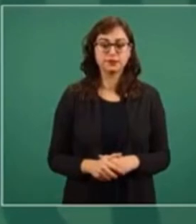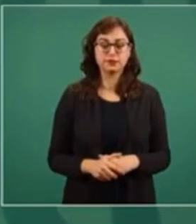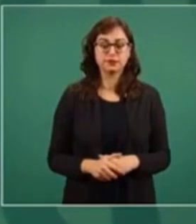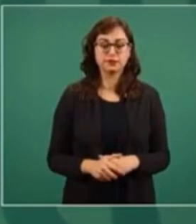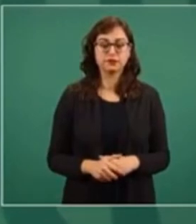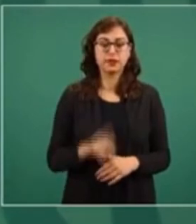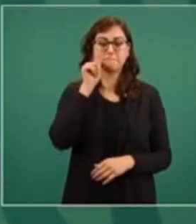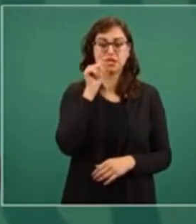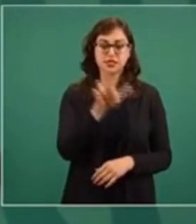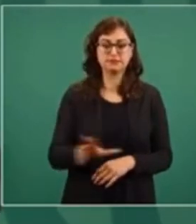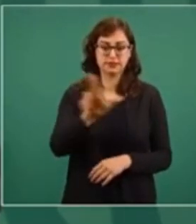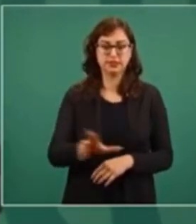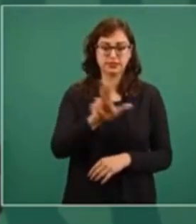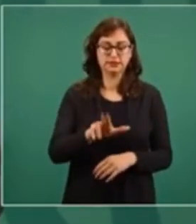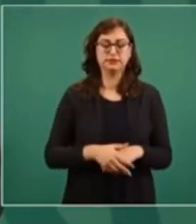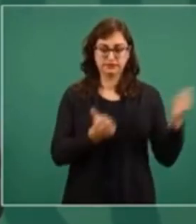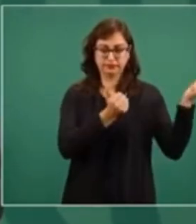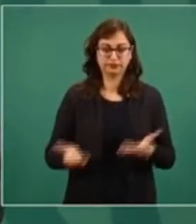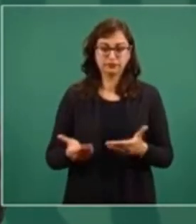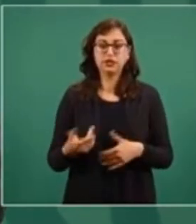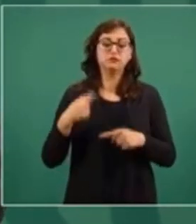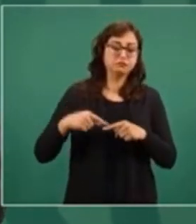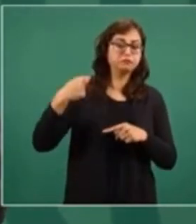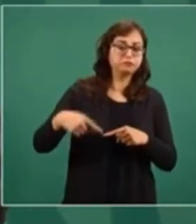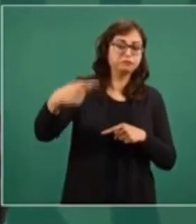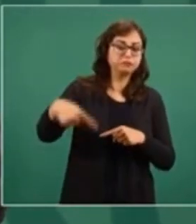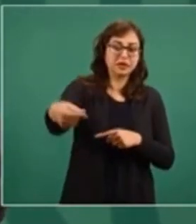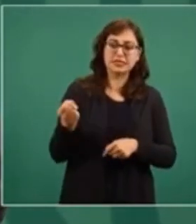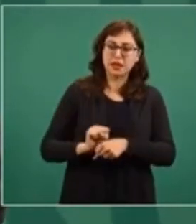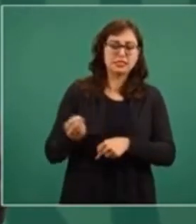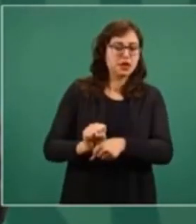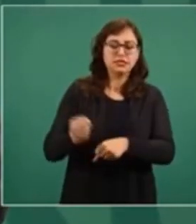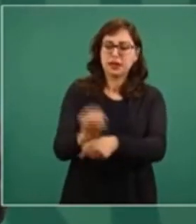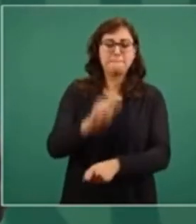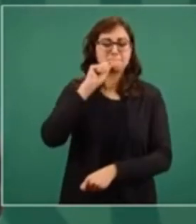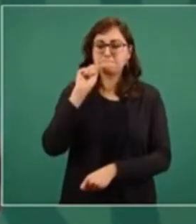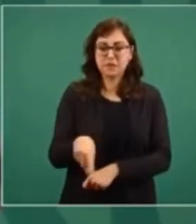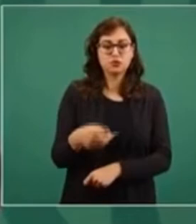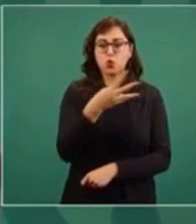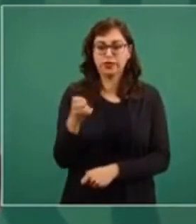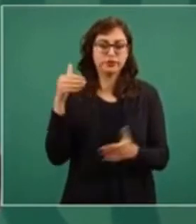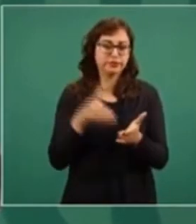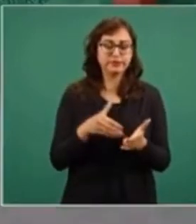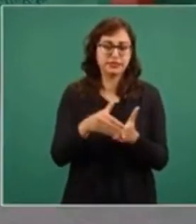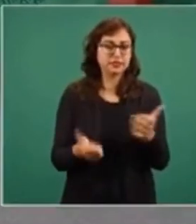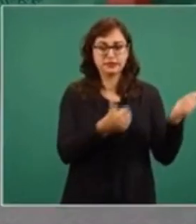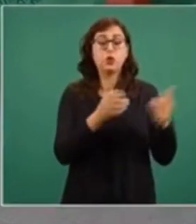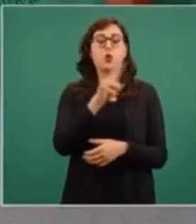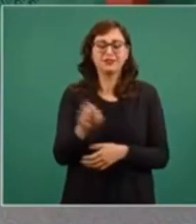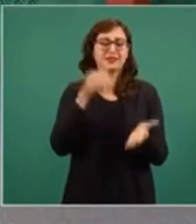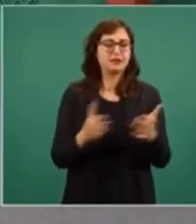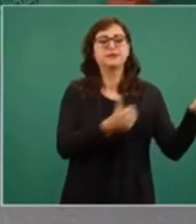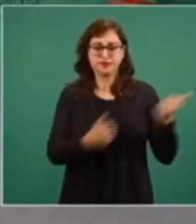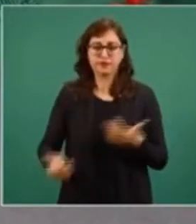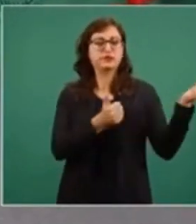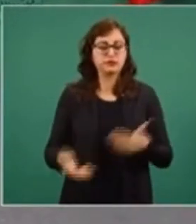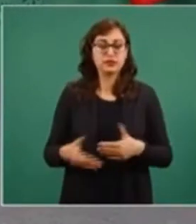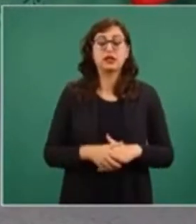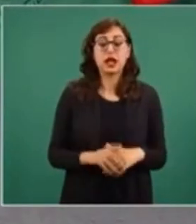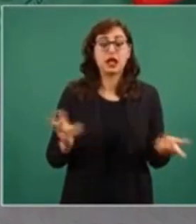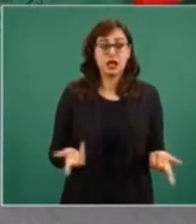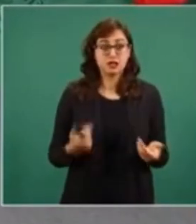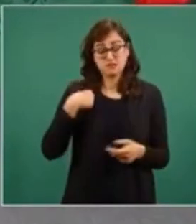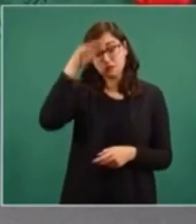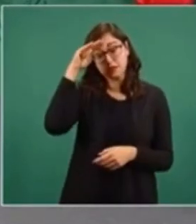mañana martes, y cada semana vamos a recibir la misma cantidad. De modo que tenemos el plan